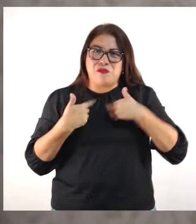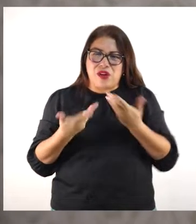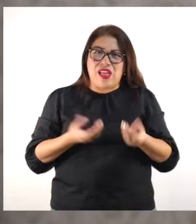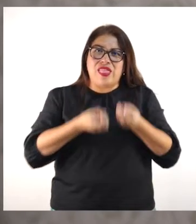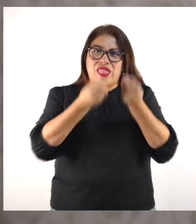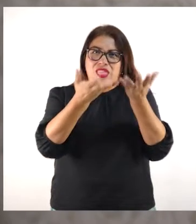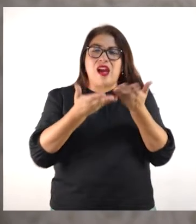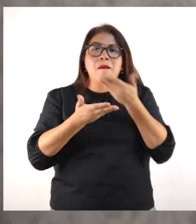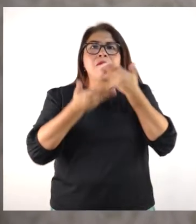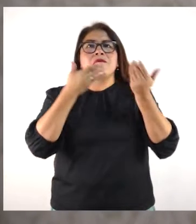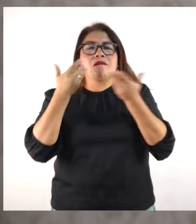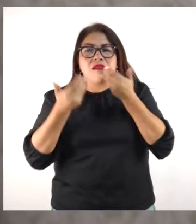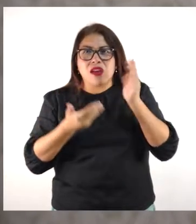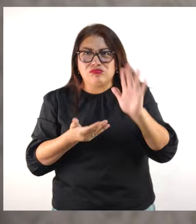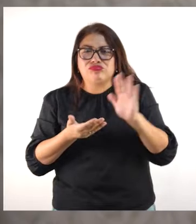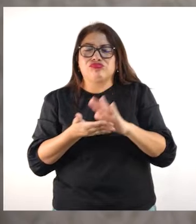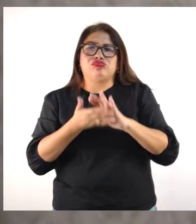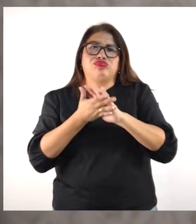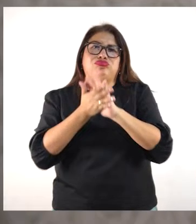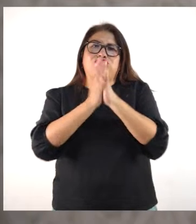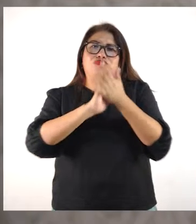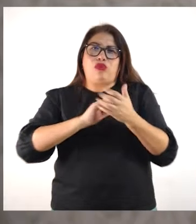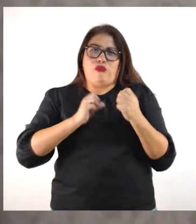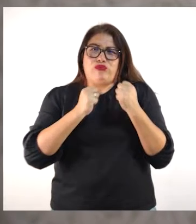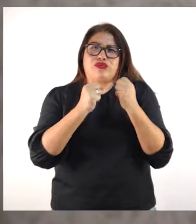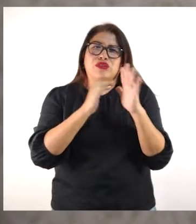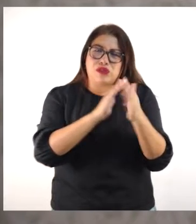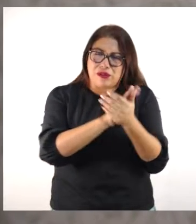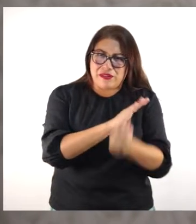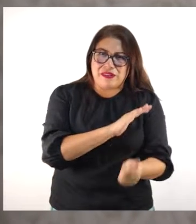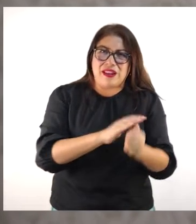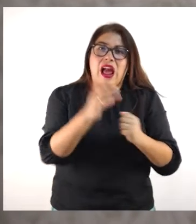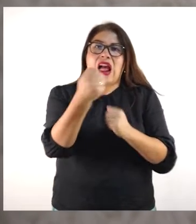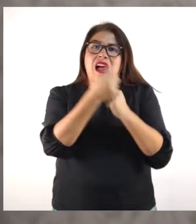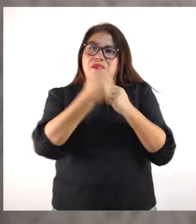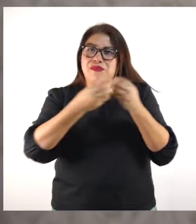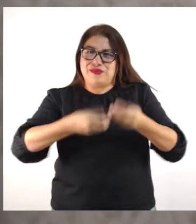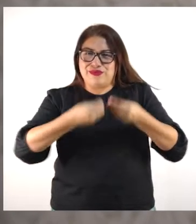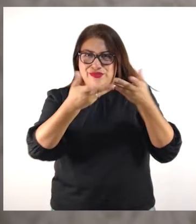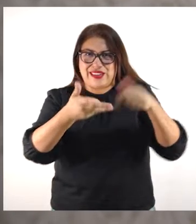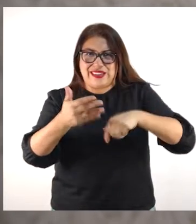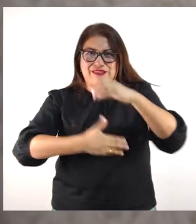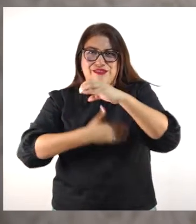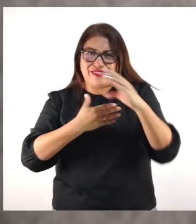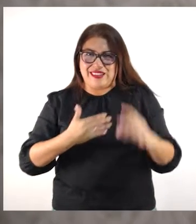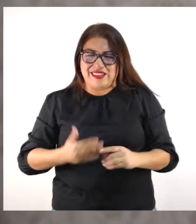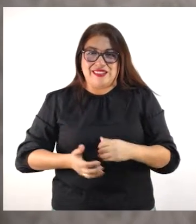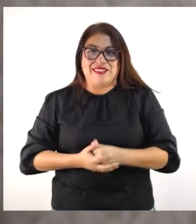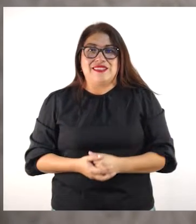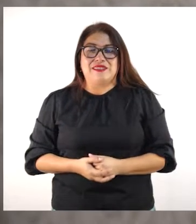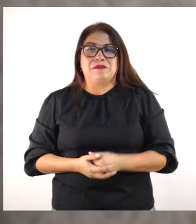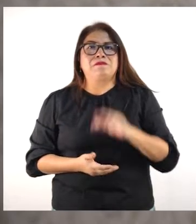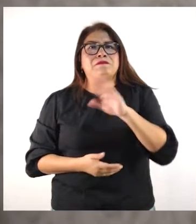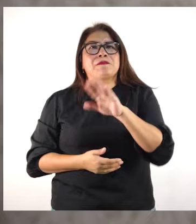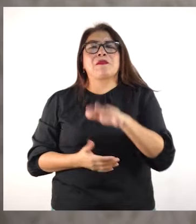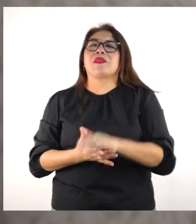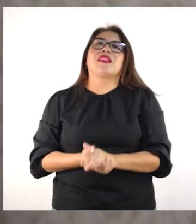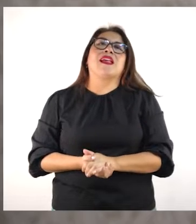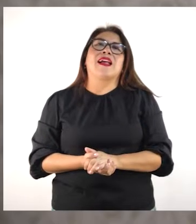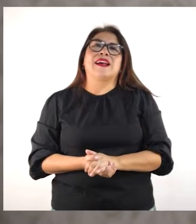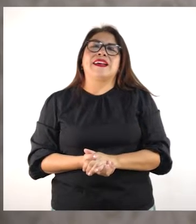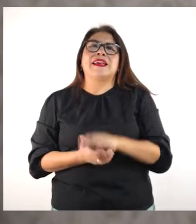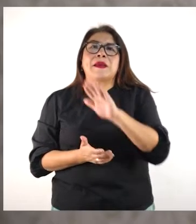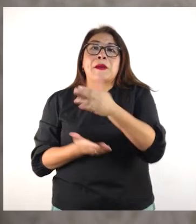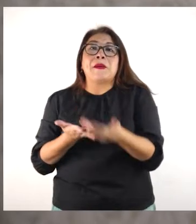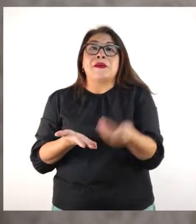fortalecer sus emprendimientos con el apoyo que les brinda Conadis. Doctora, por